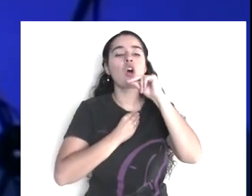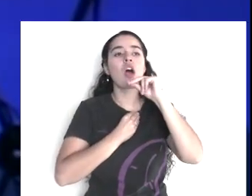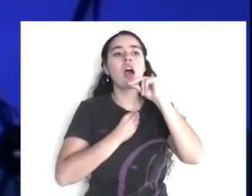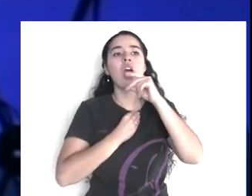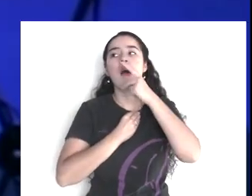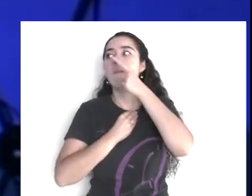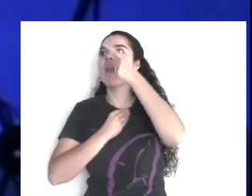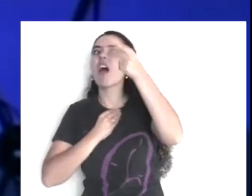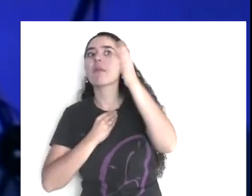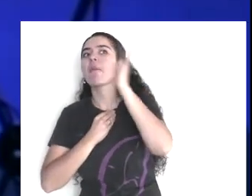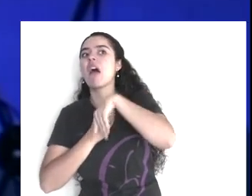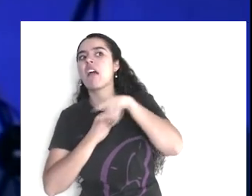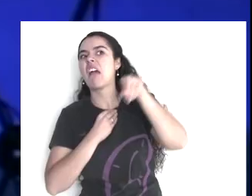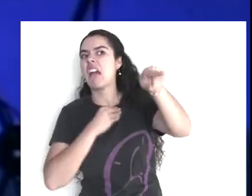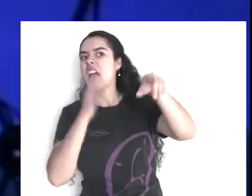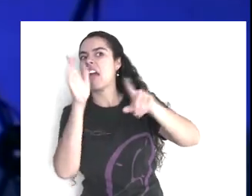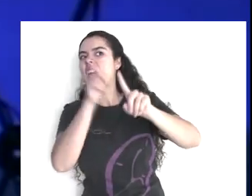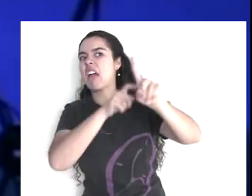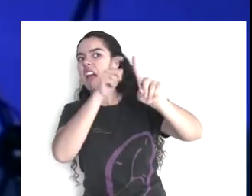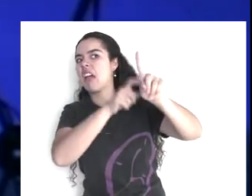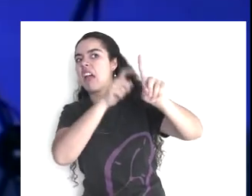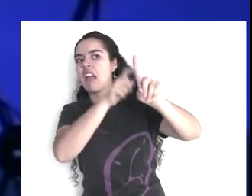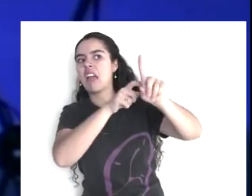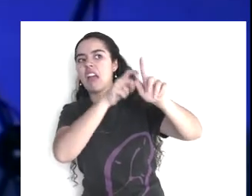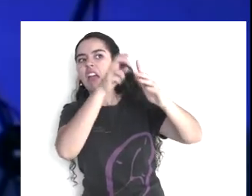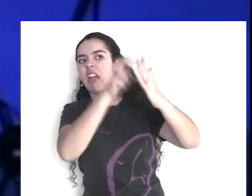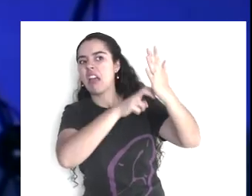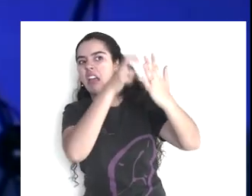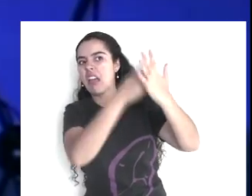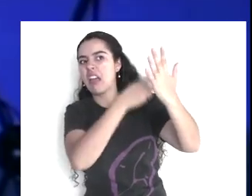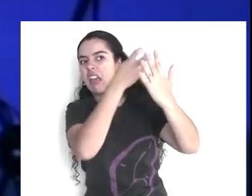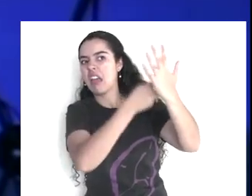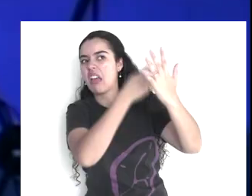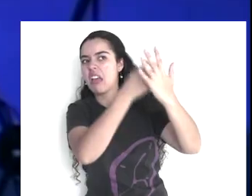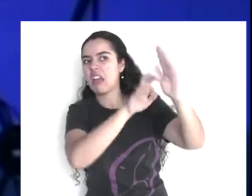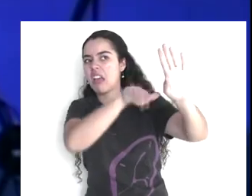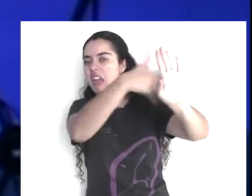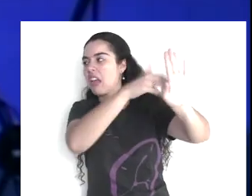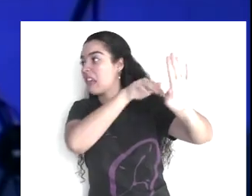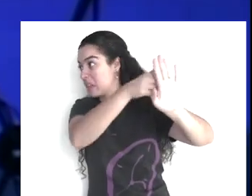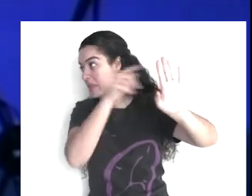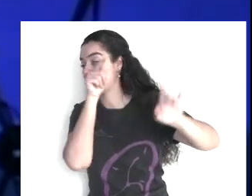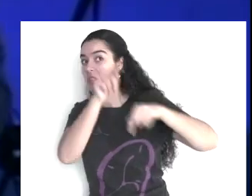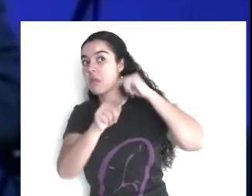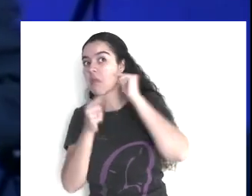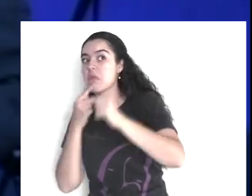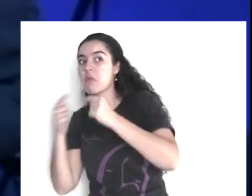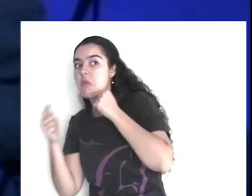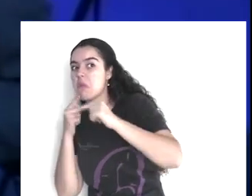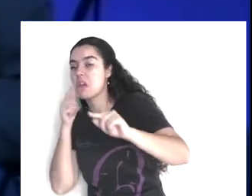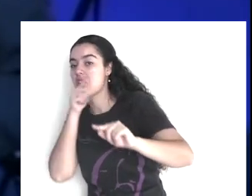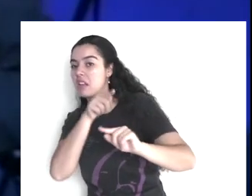hemos caído, ¿sí o no? Sí. Nomás cuatro, está bien,